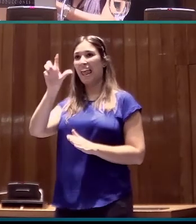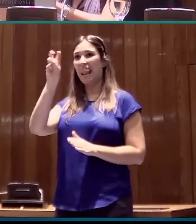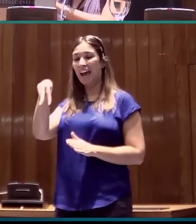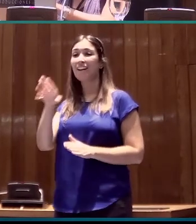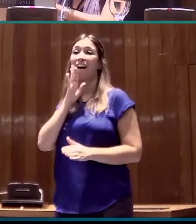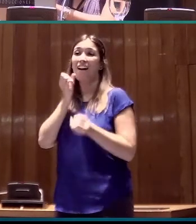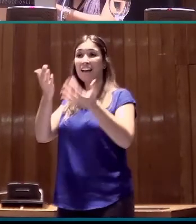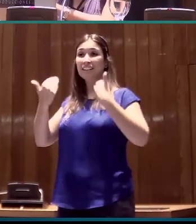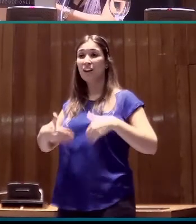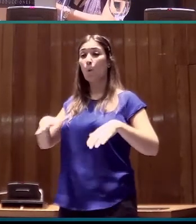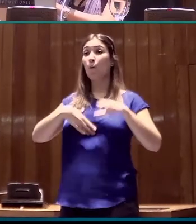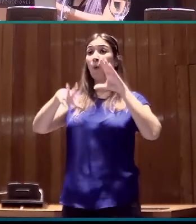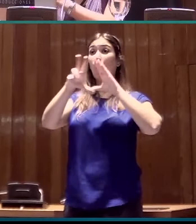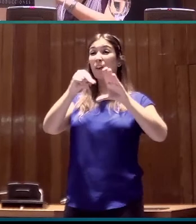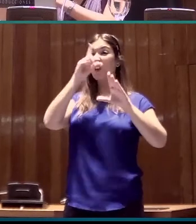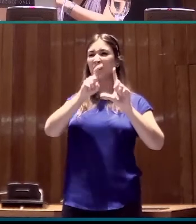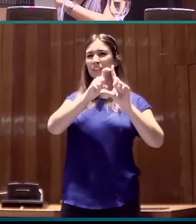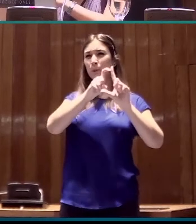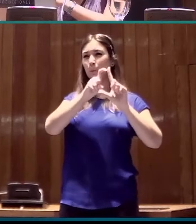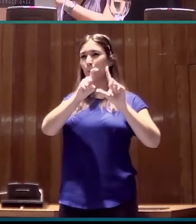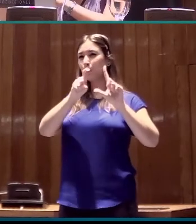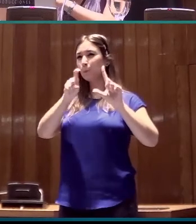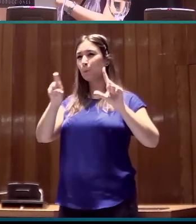sincronizar el vídeo con la anotación.